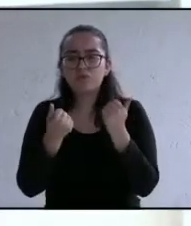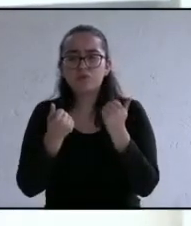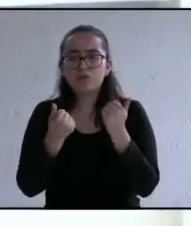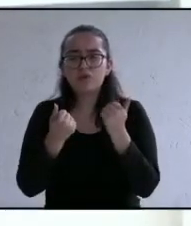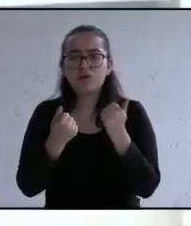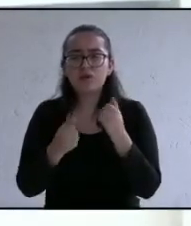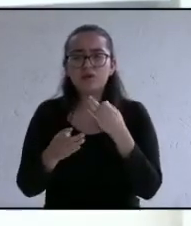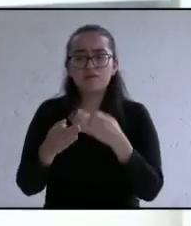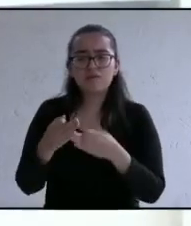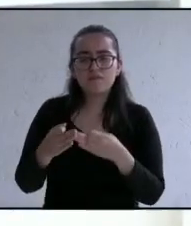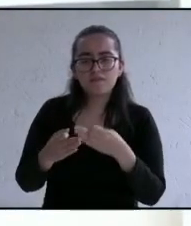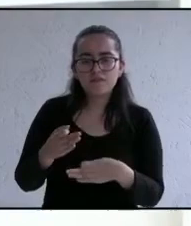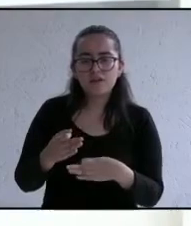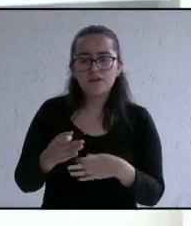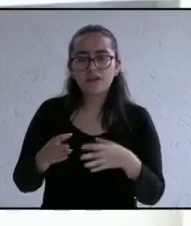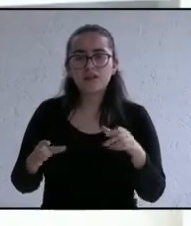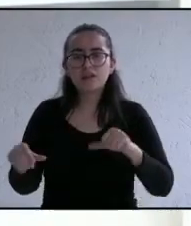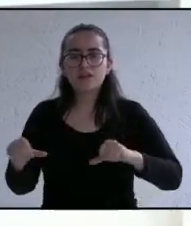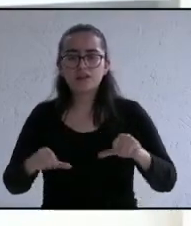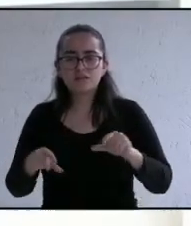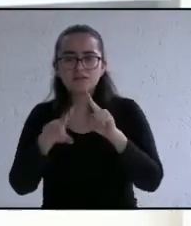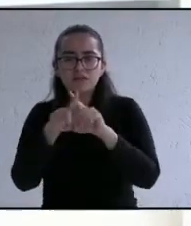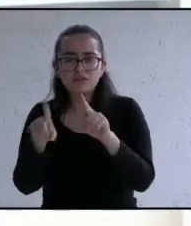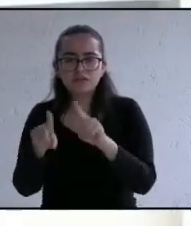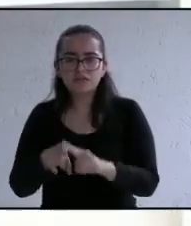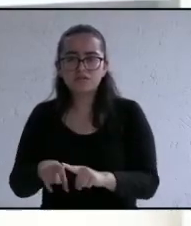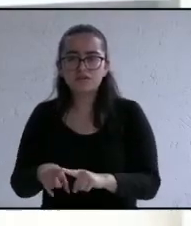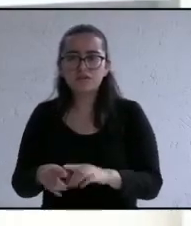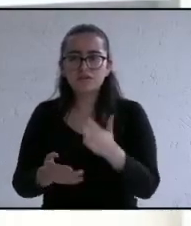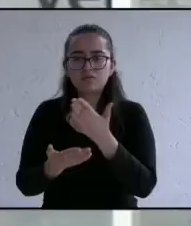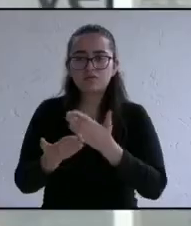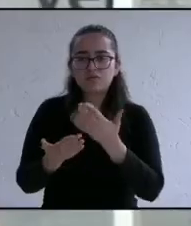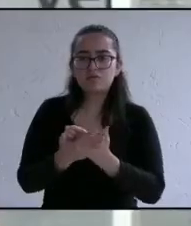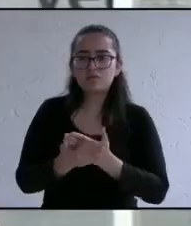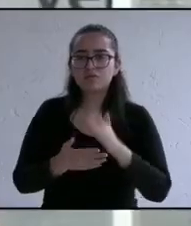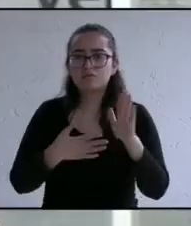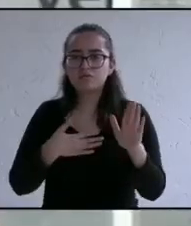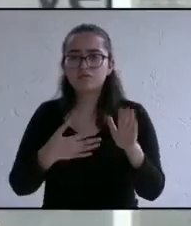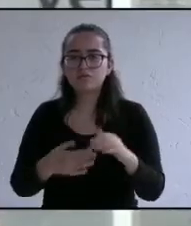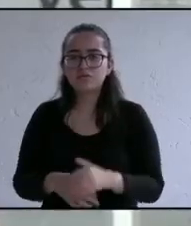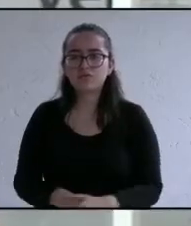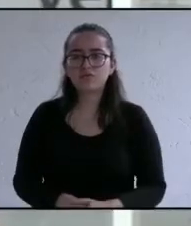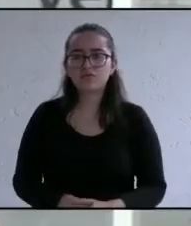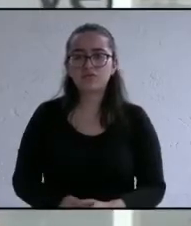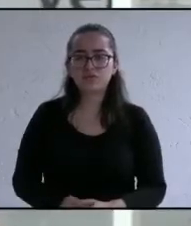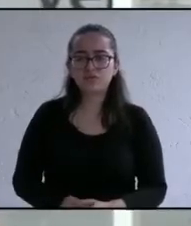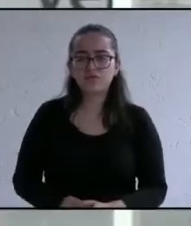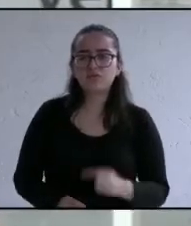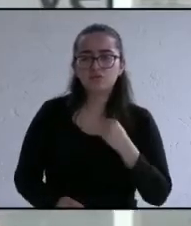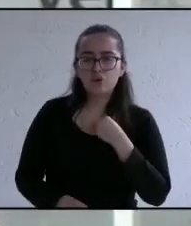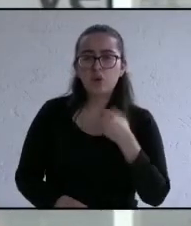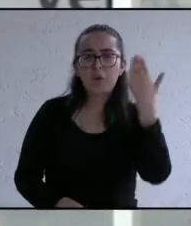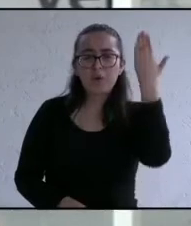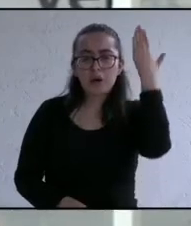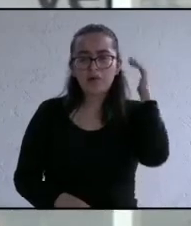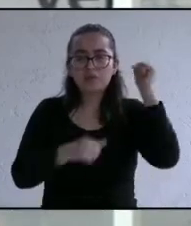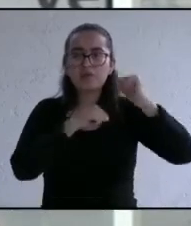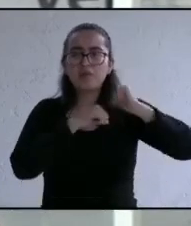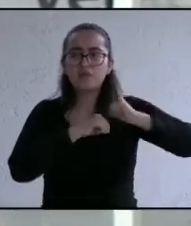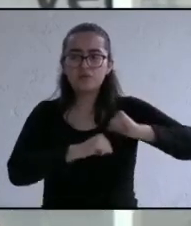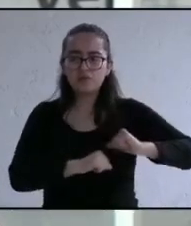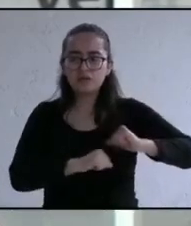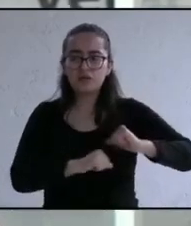realizará para cumplir sus propuestas ya fui síndico municipal y tengo la experiencia